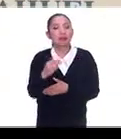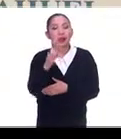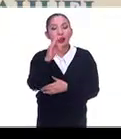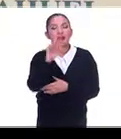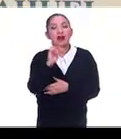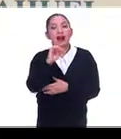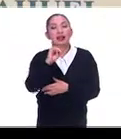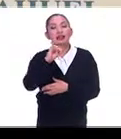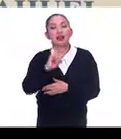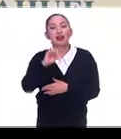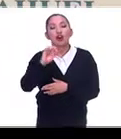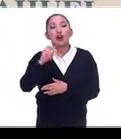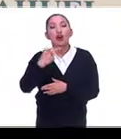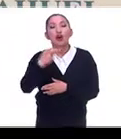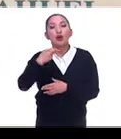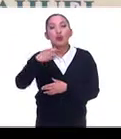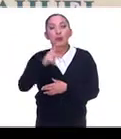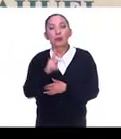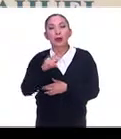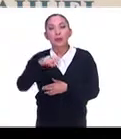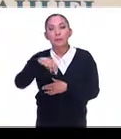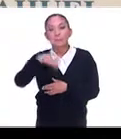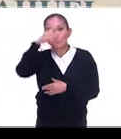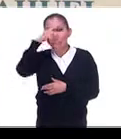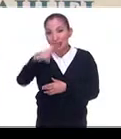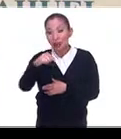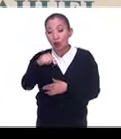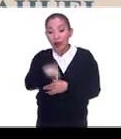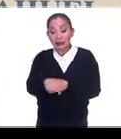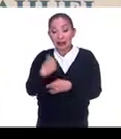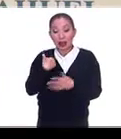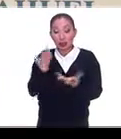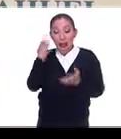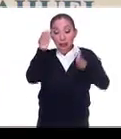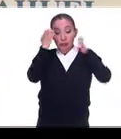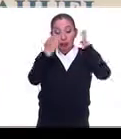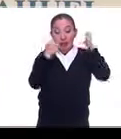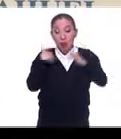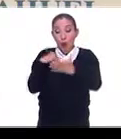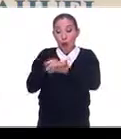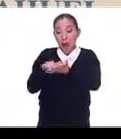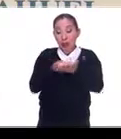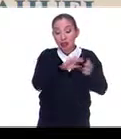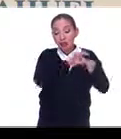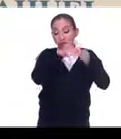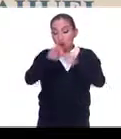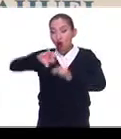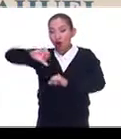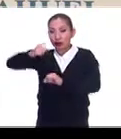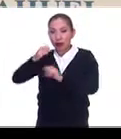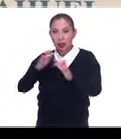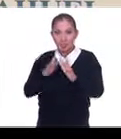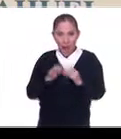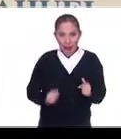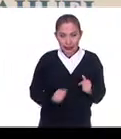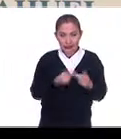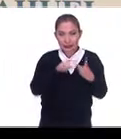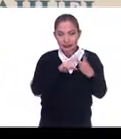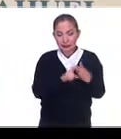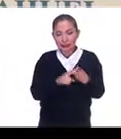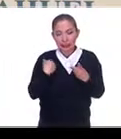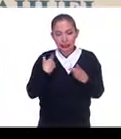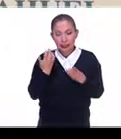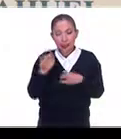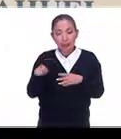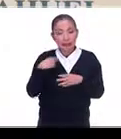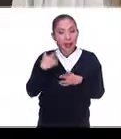Fashion Group México. y consigue una exposición en Nueva York, otra en París, y parece que en